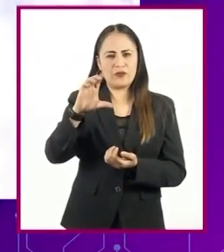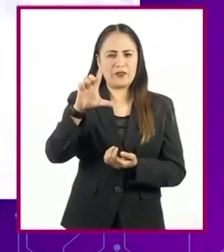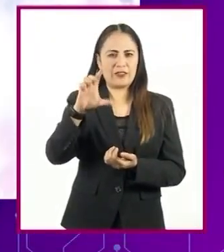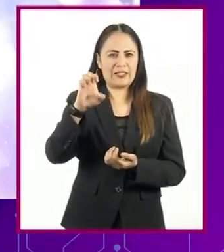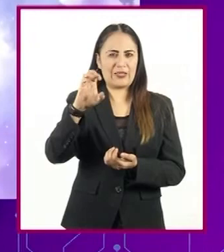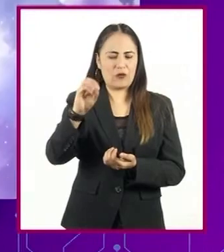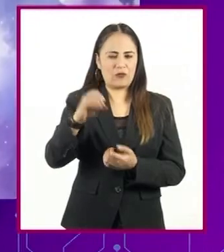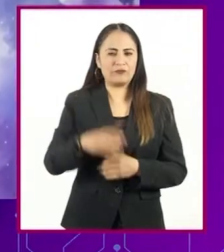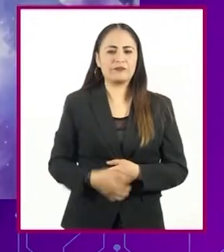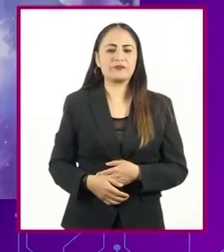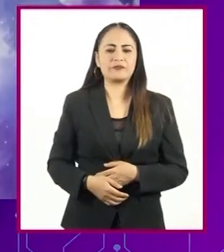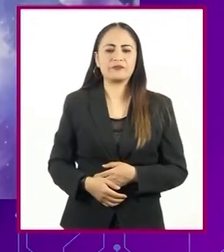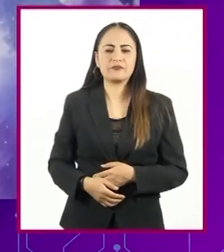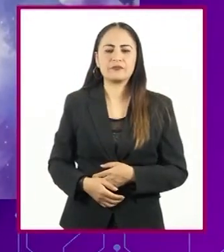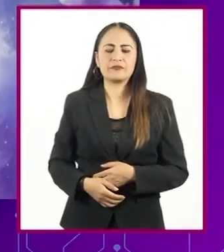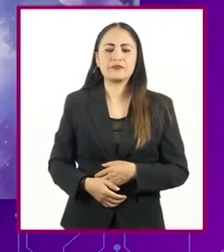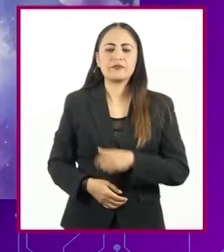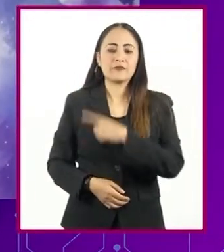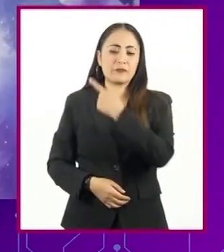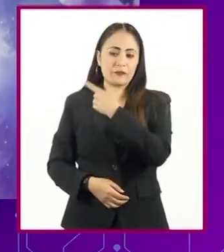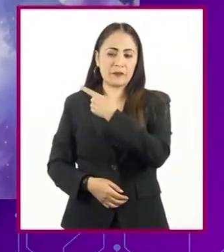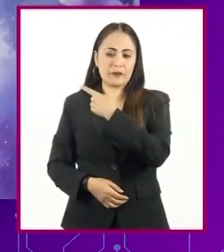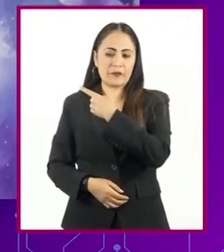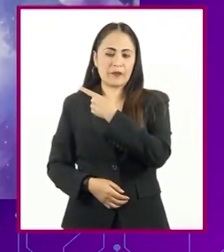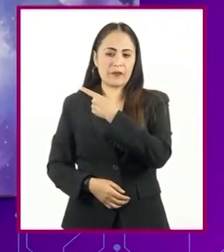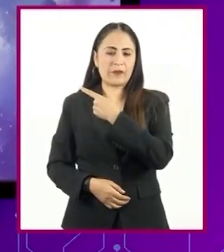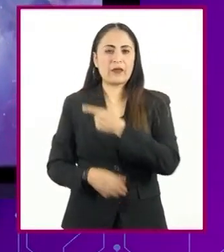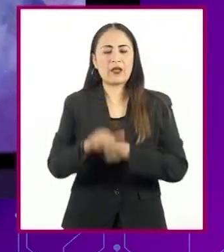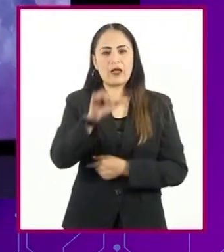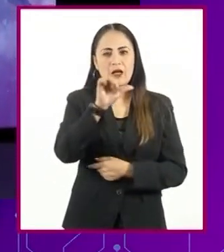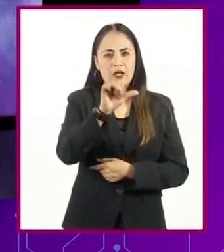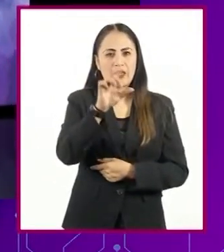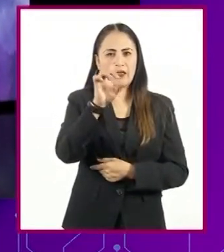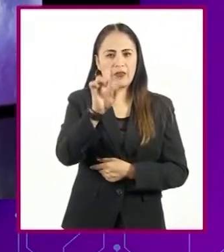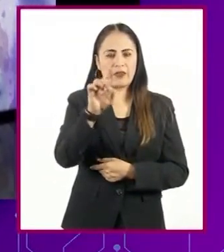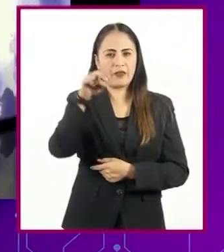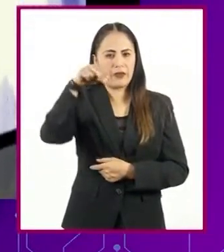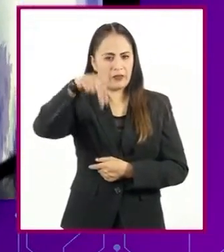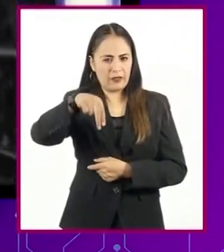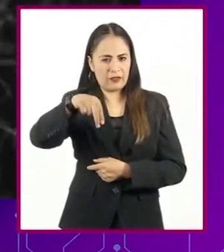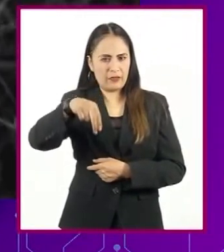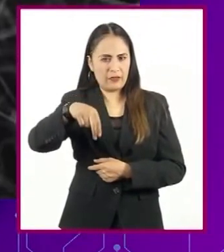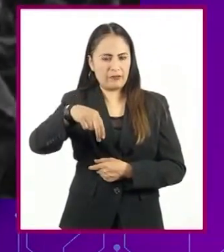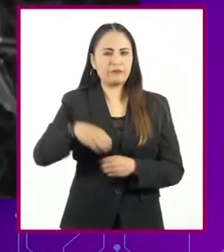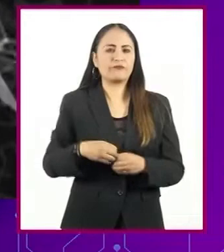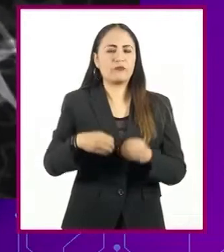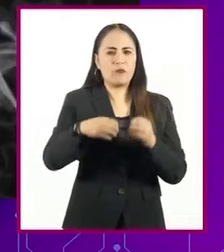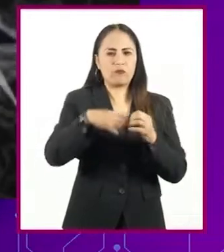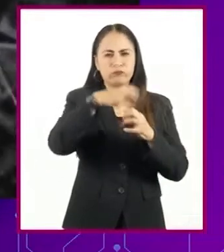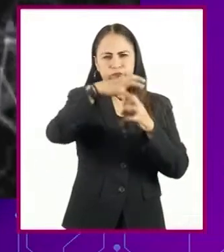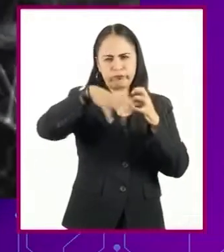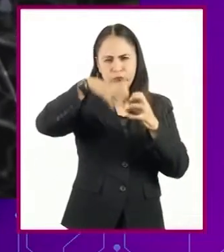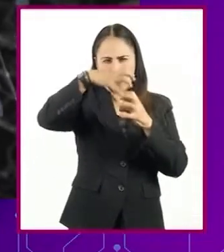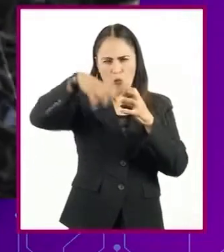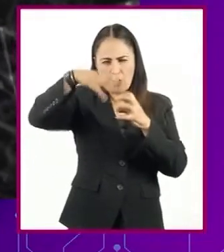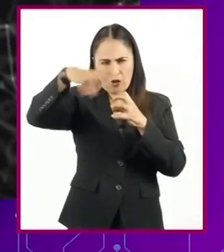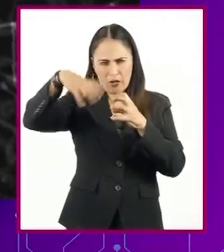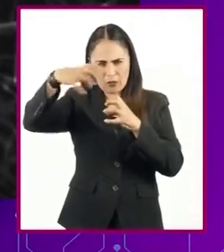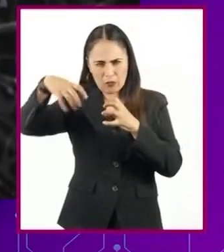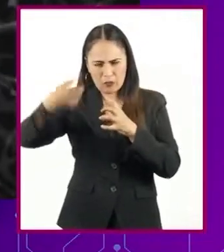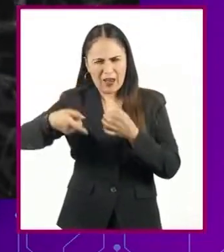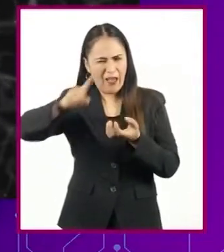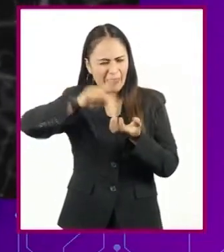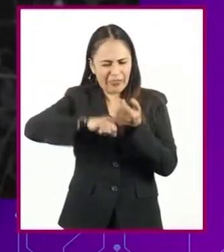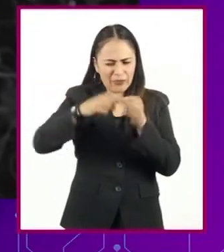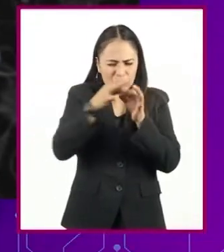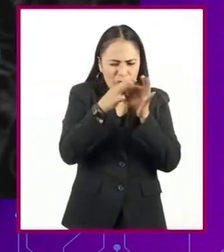ADN es la abreviatura para ácido desoxirribonucleico, una molécula compleja que se encuentra dentro de cada célula de nuestro